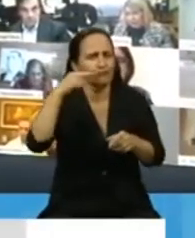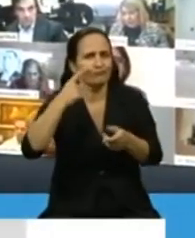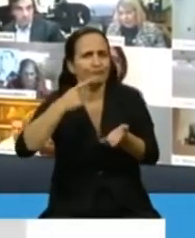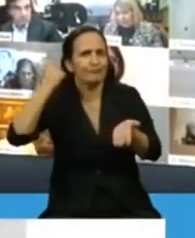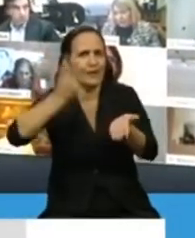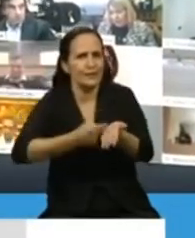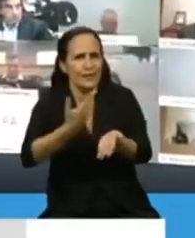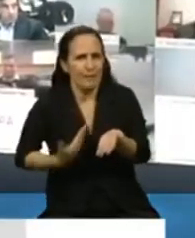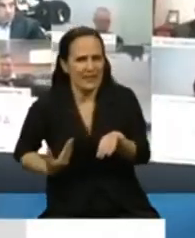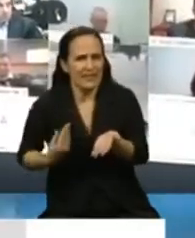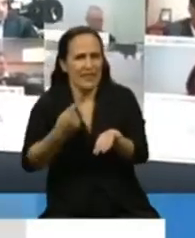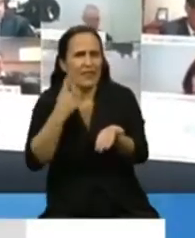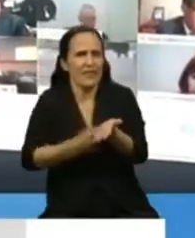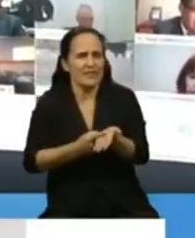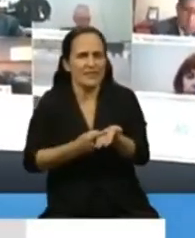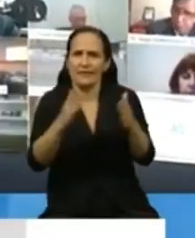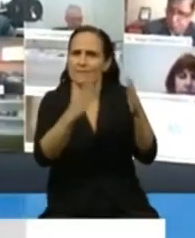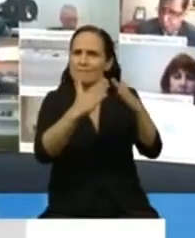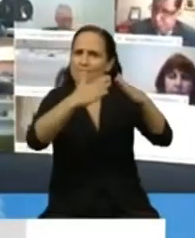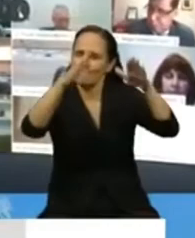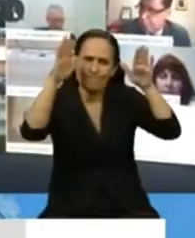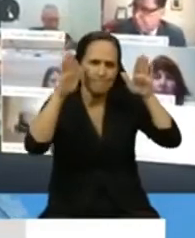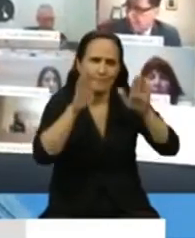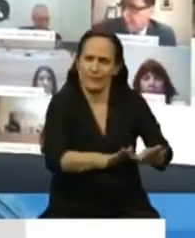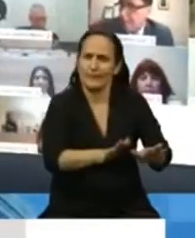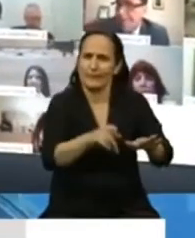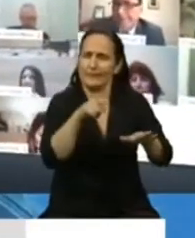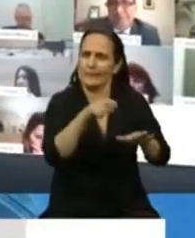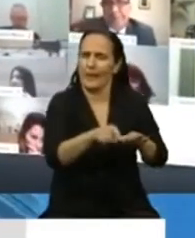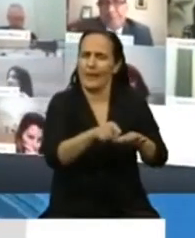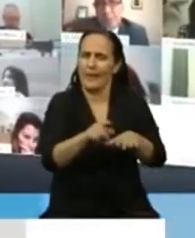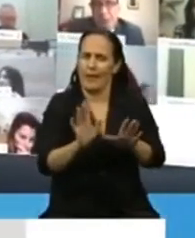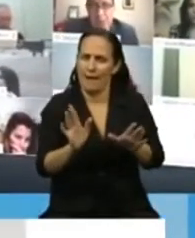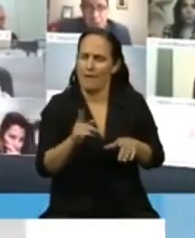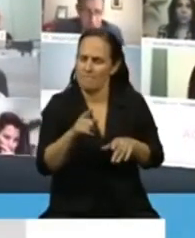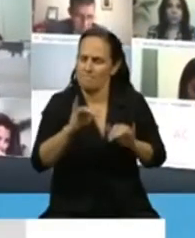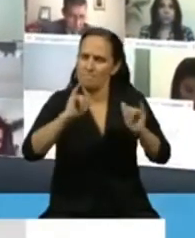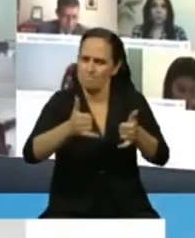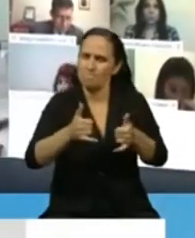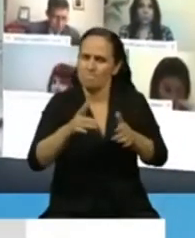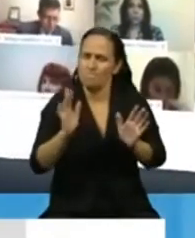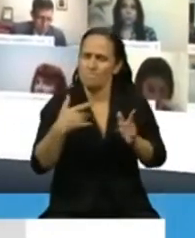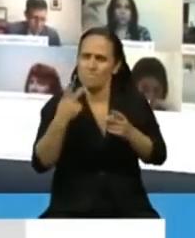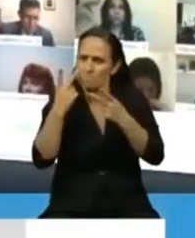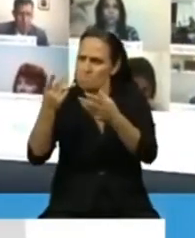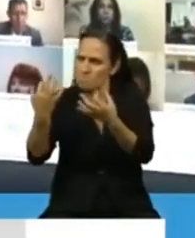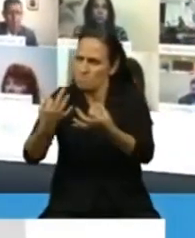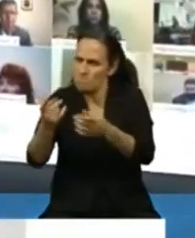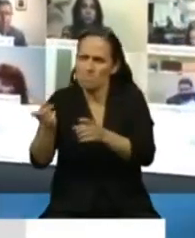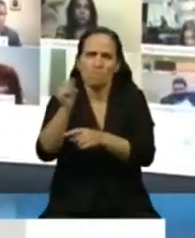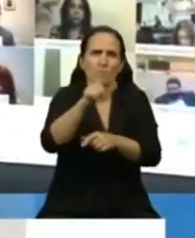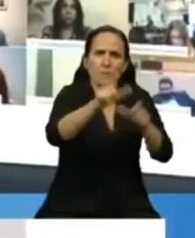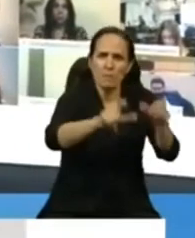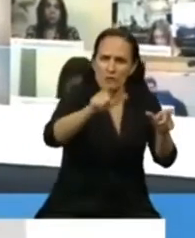haber determinado el aislamiento obligatorio y preventivo. Quiero reconocer a los argentinos que han